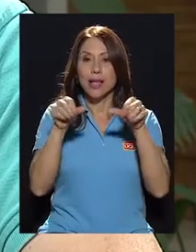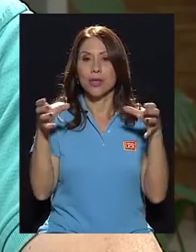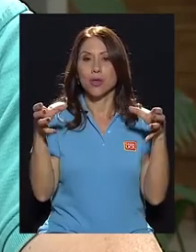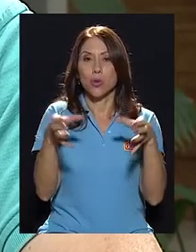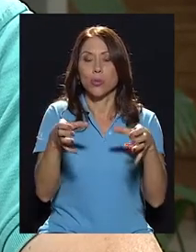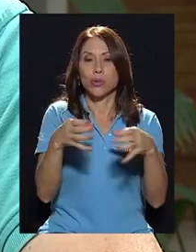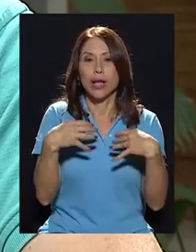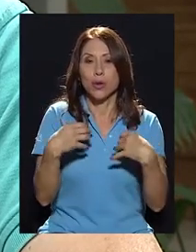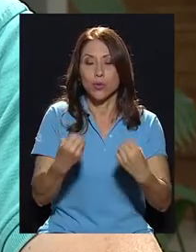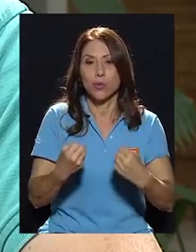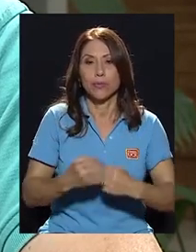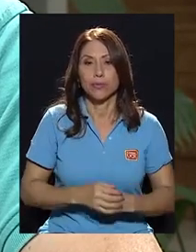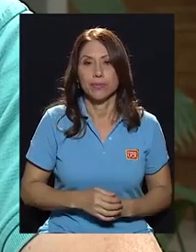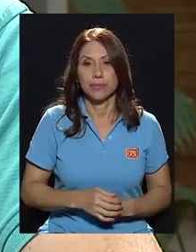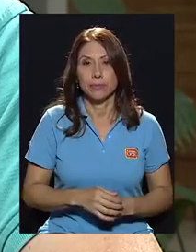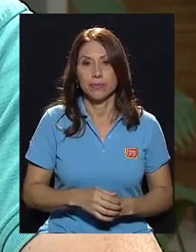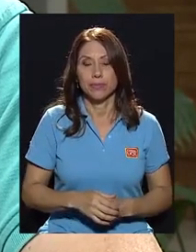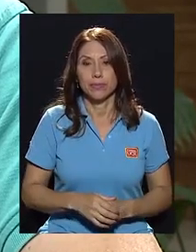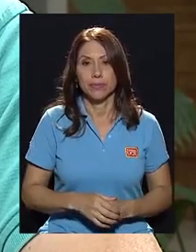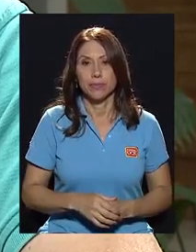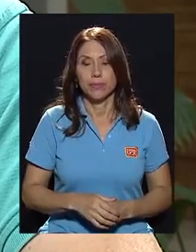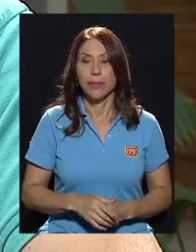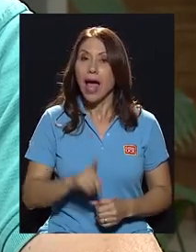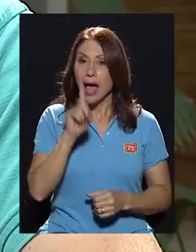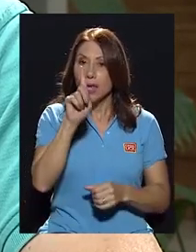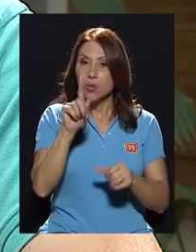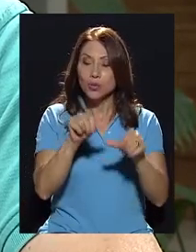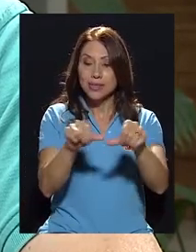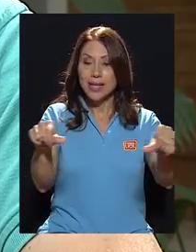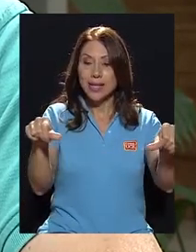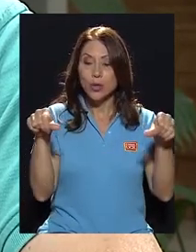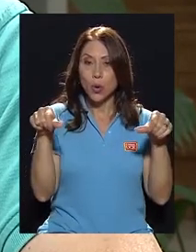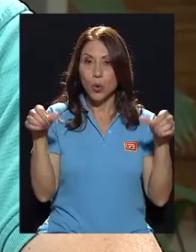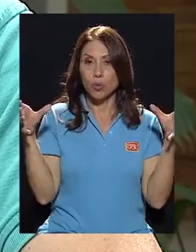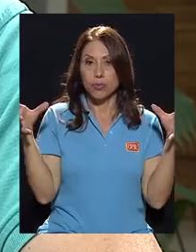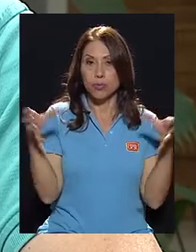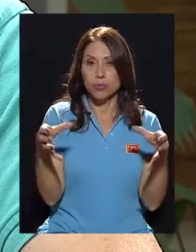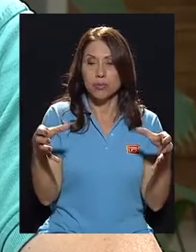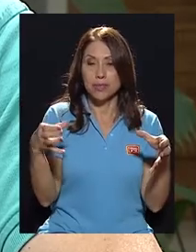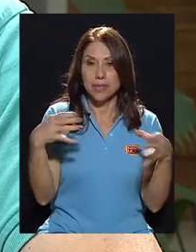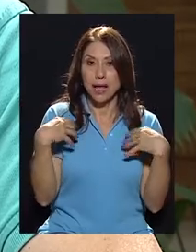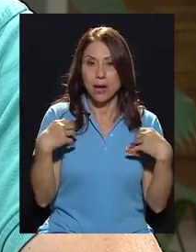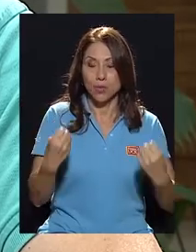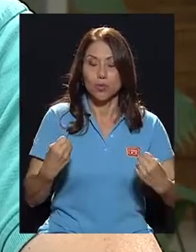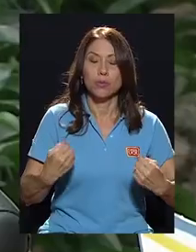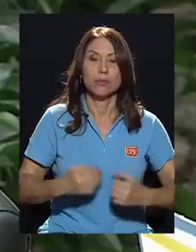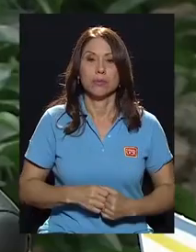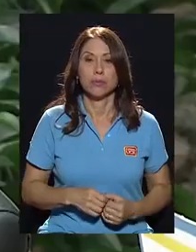que está